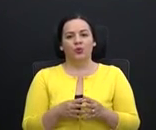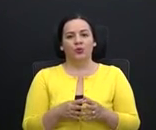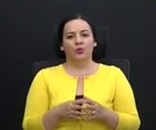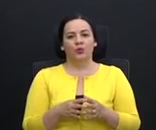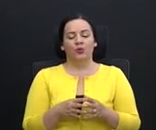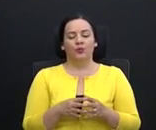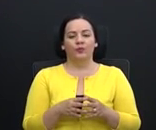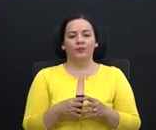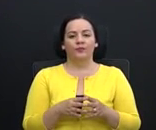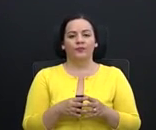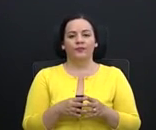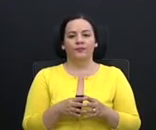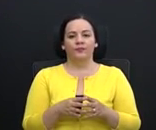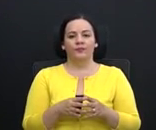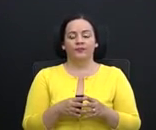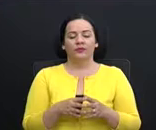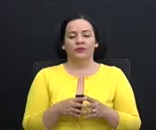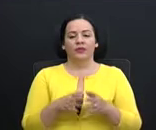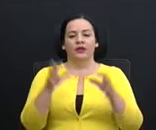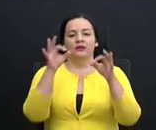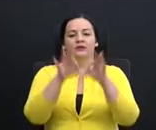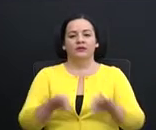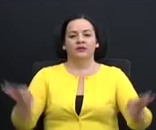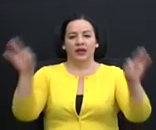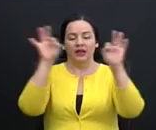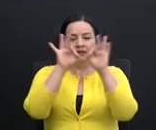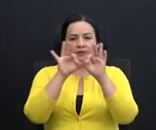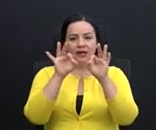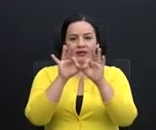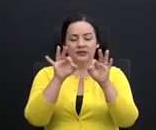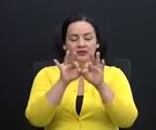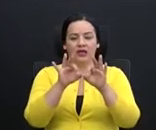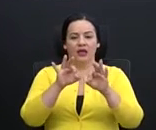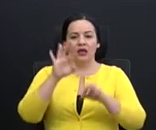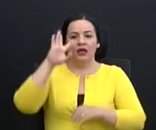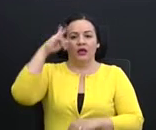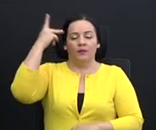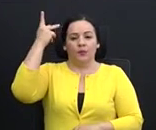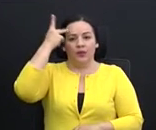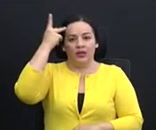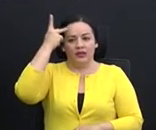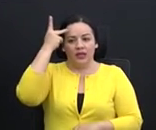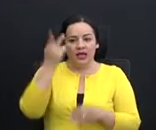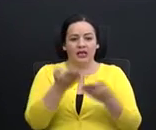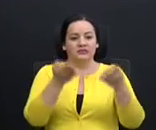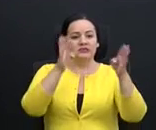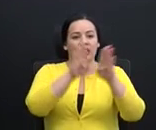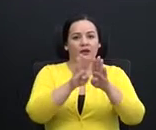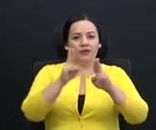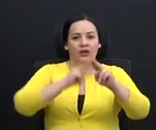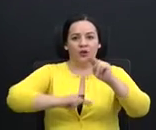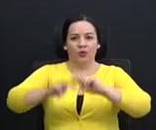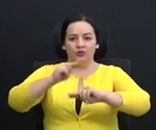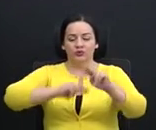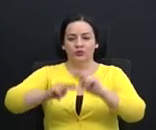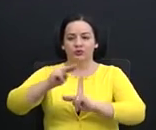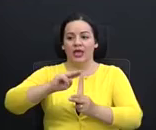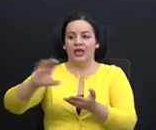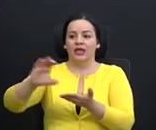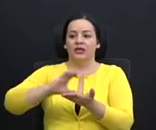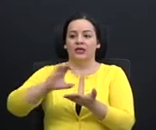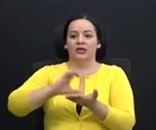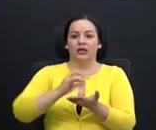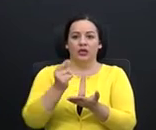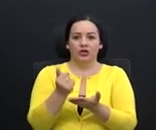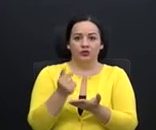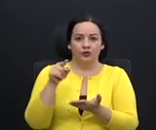da la relevancia de las políticas de cierre de negocios en los ingresos fiscales que,